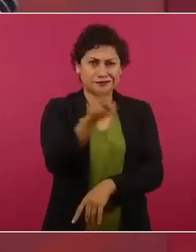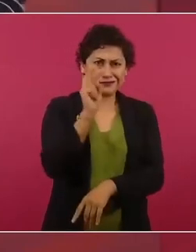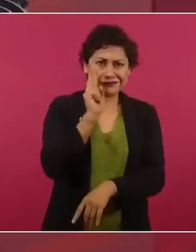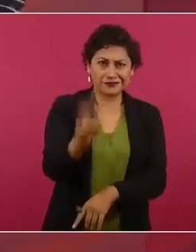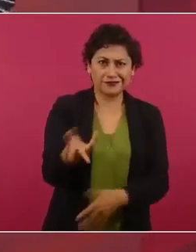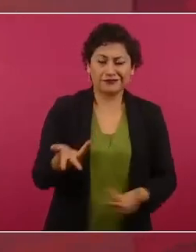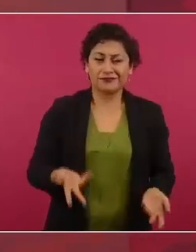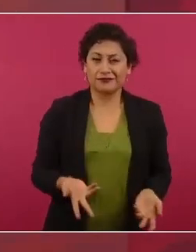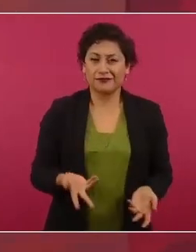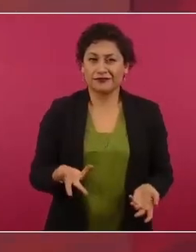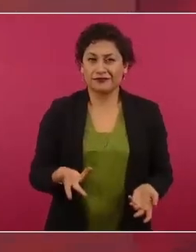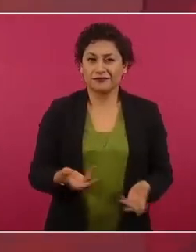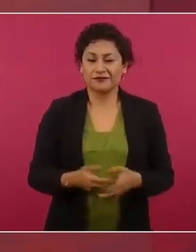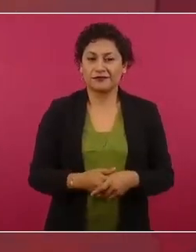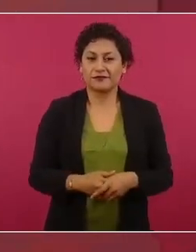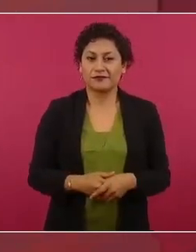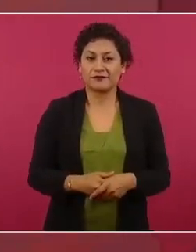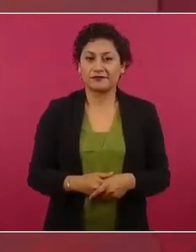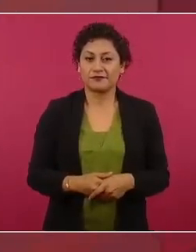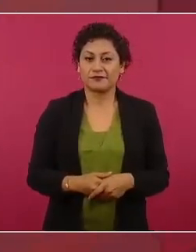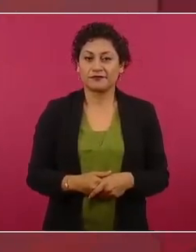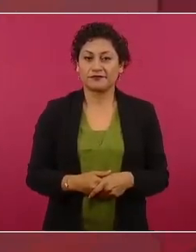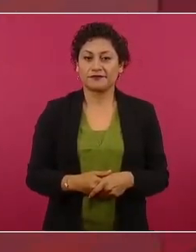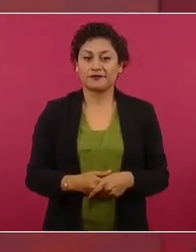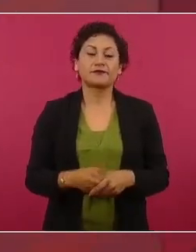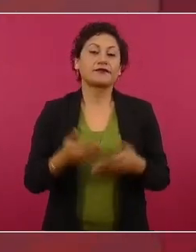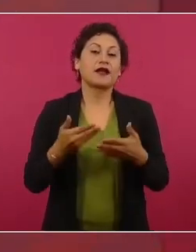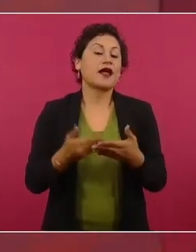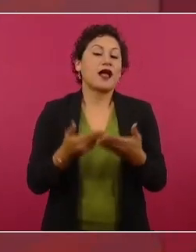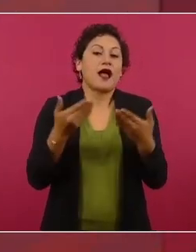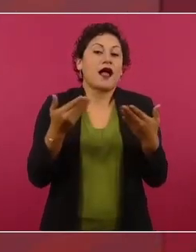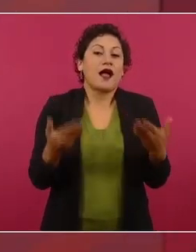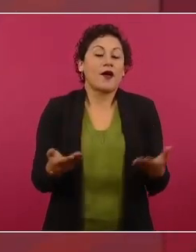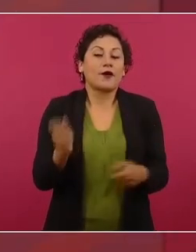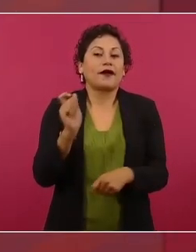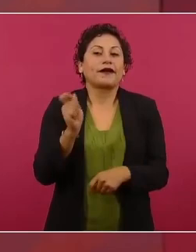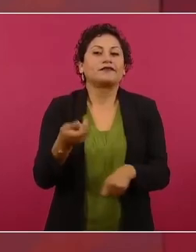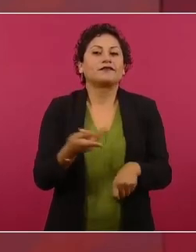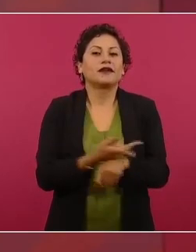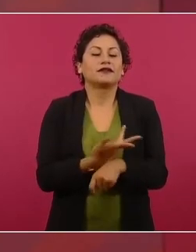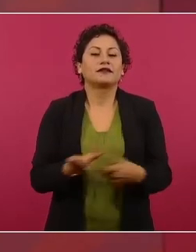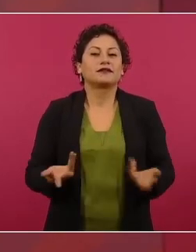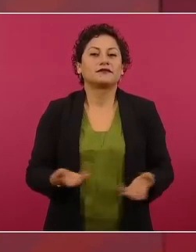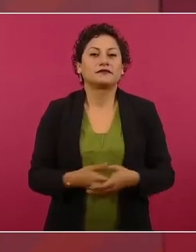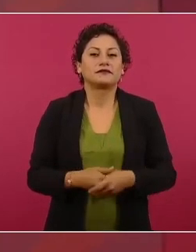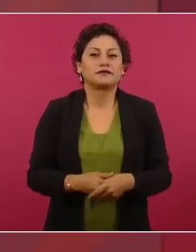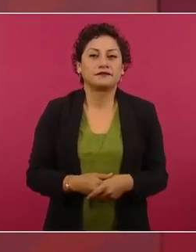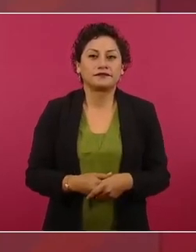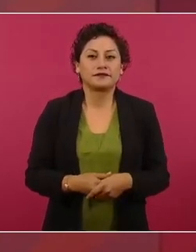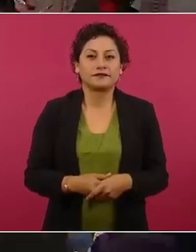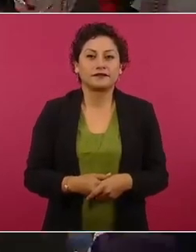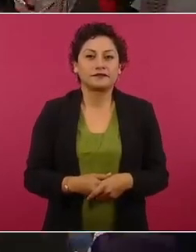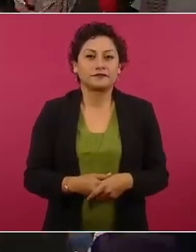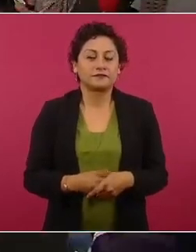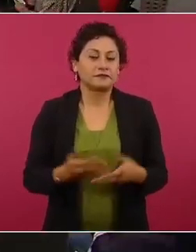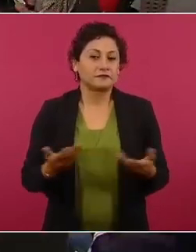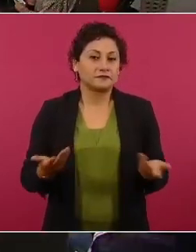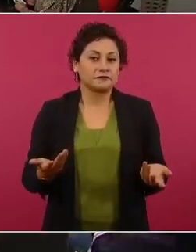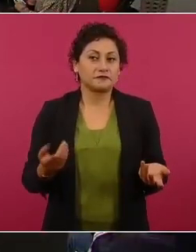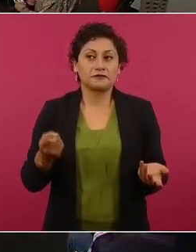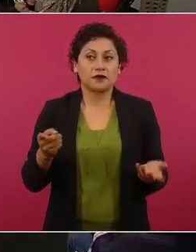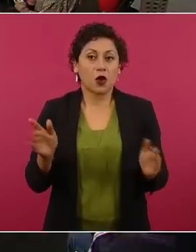que no quieren